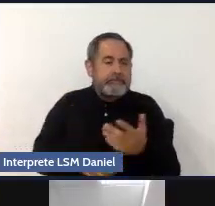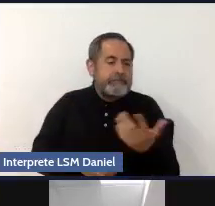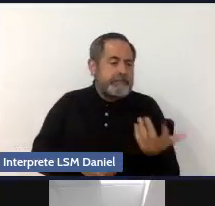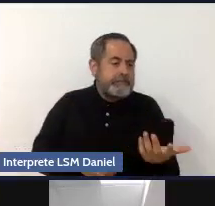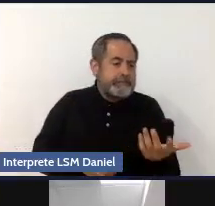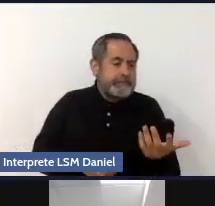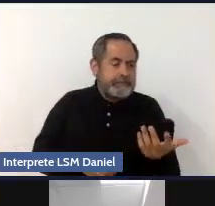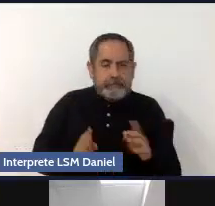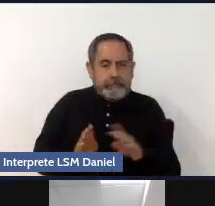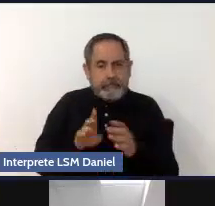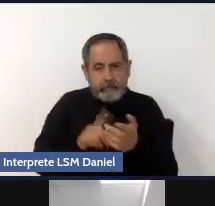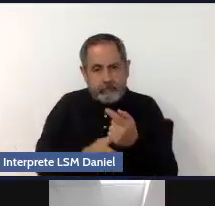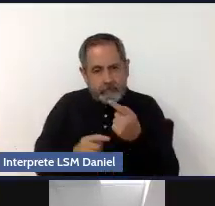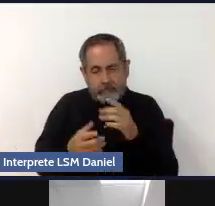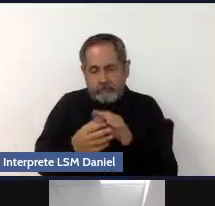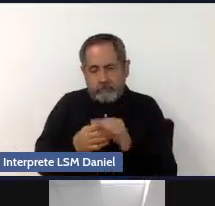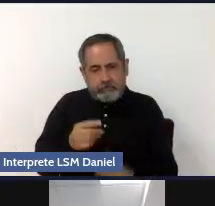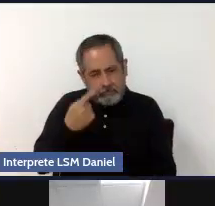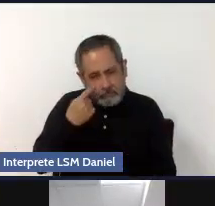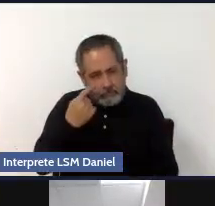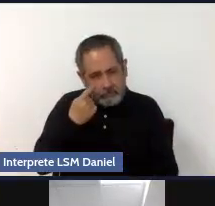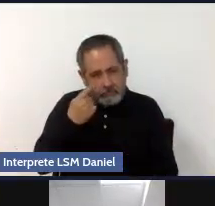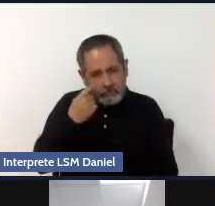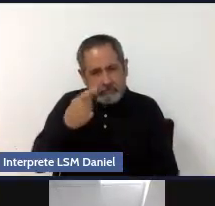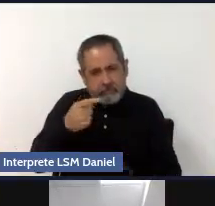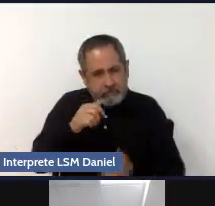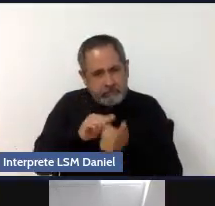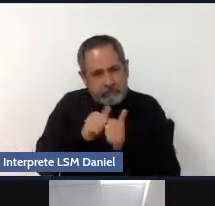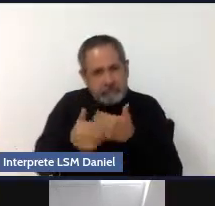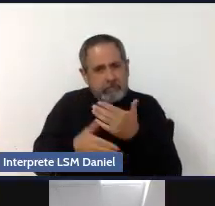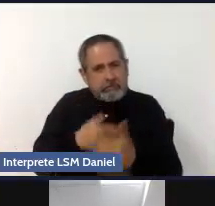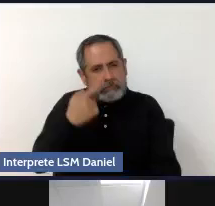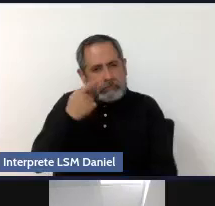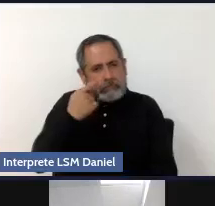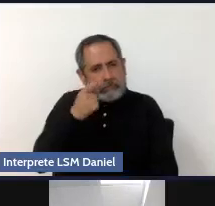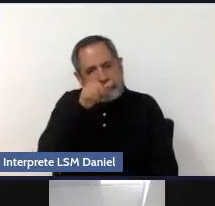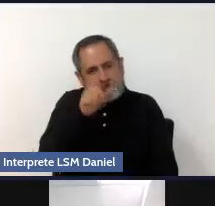haciendo notorio con el paso del tiempo.